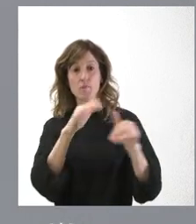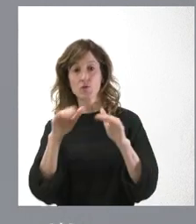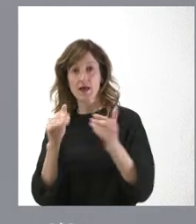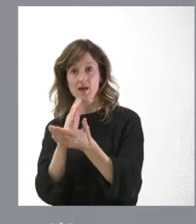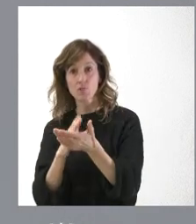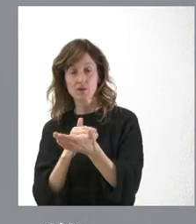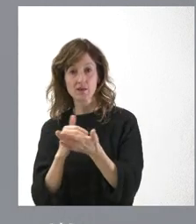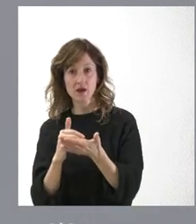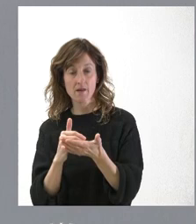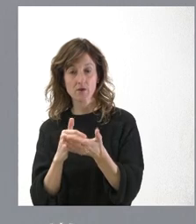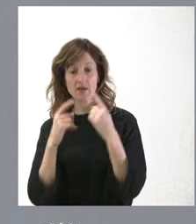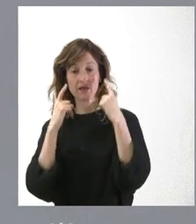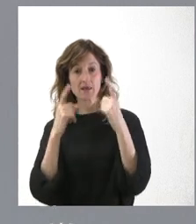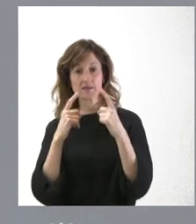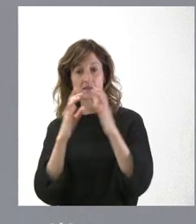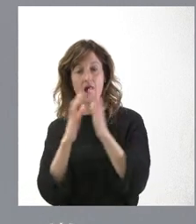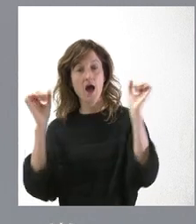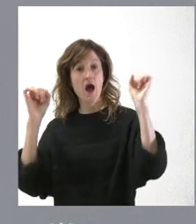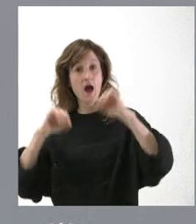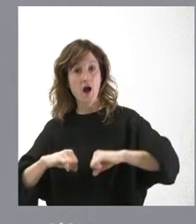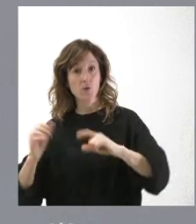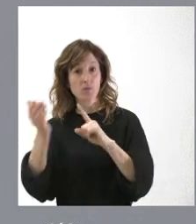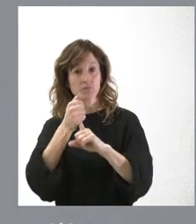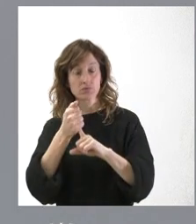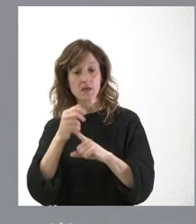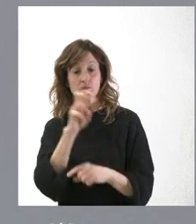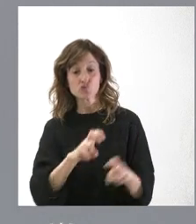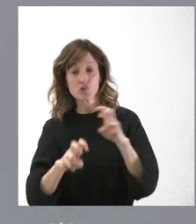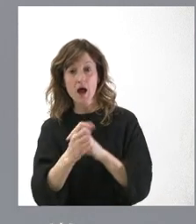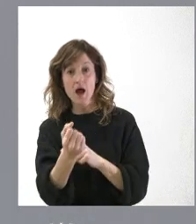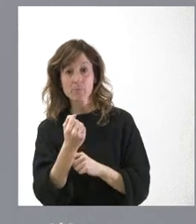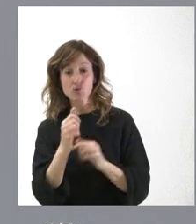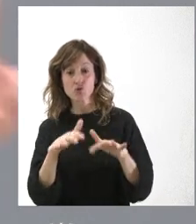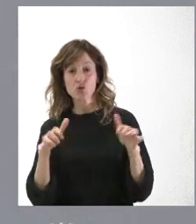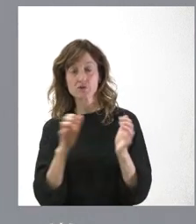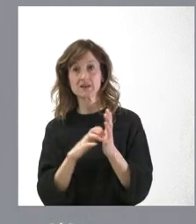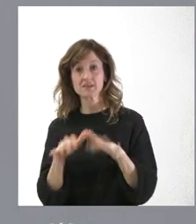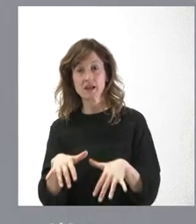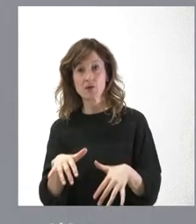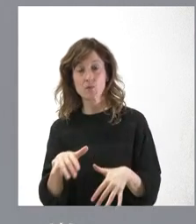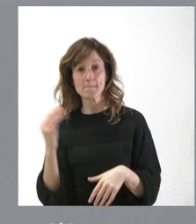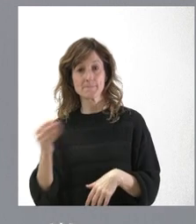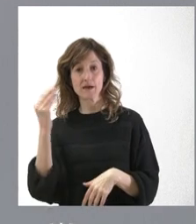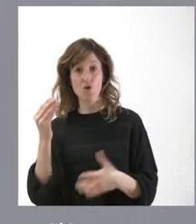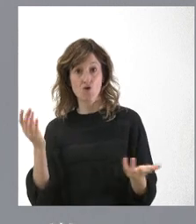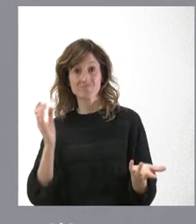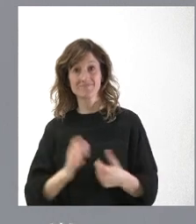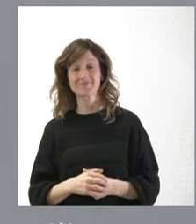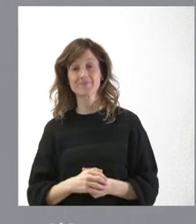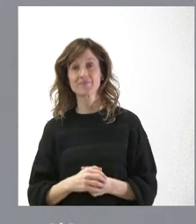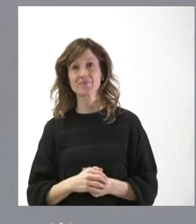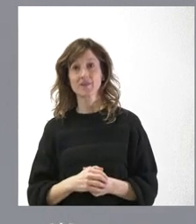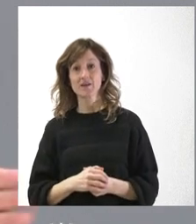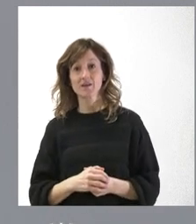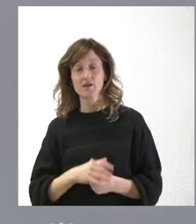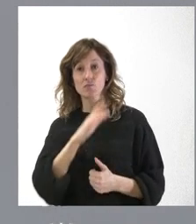autónomas, intentar alcanzar un acuerdo y buscar el apoyo de los grupos políticos en las Cortes de Castilla y León, seguramente mejoraríamos la posición. Porque yo creo que